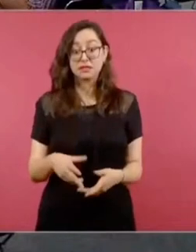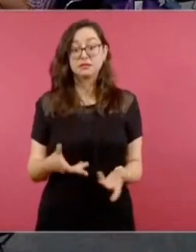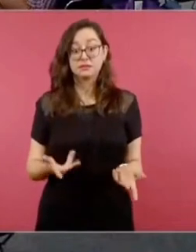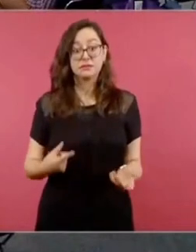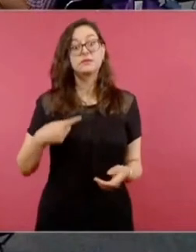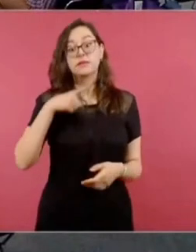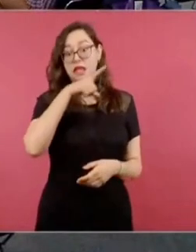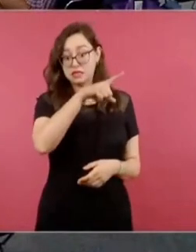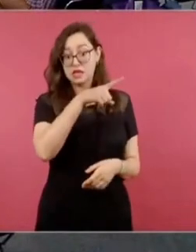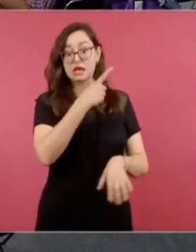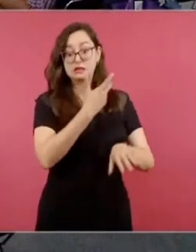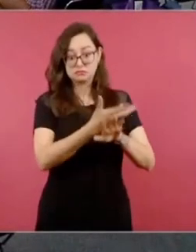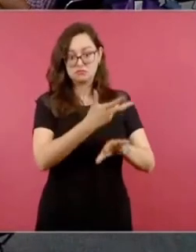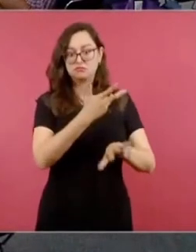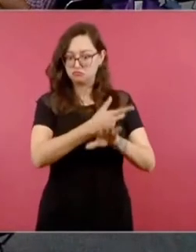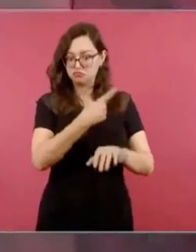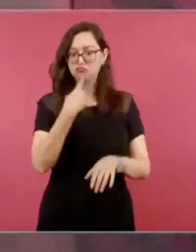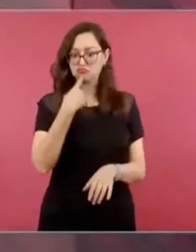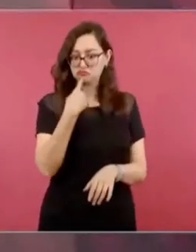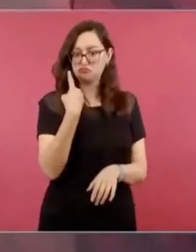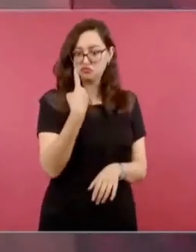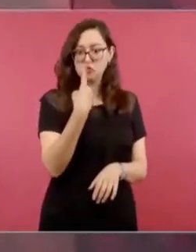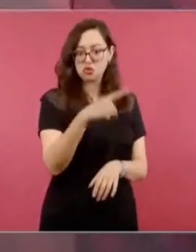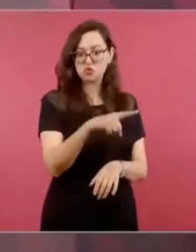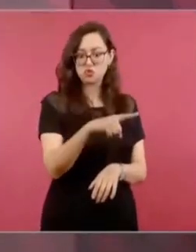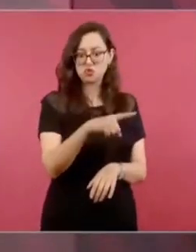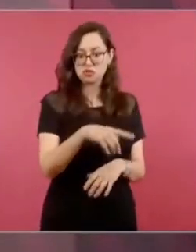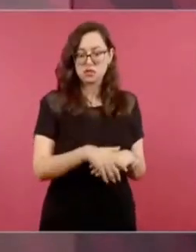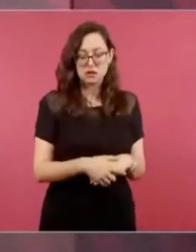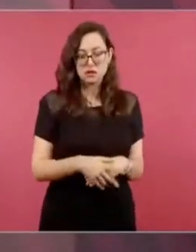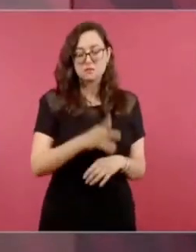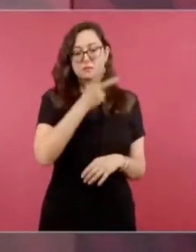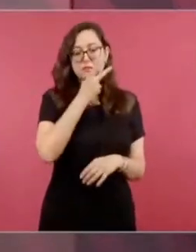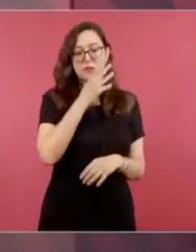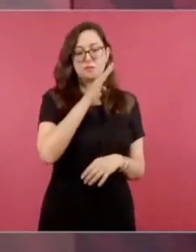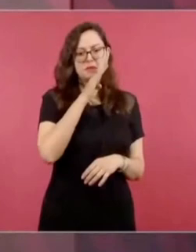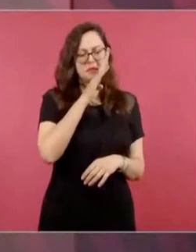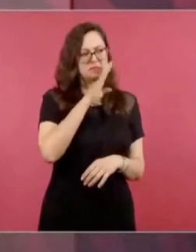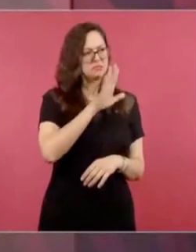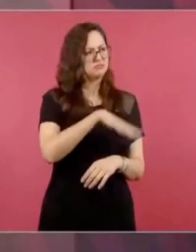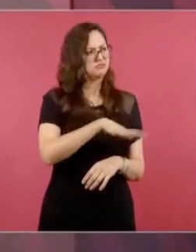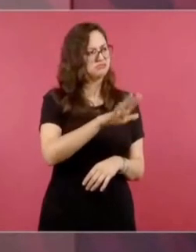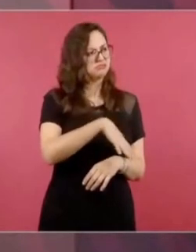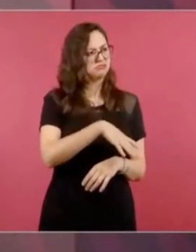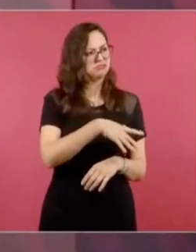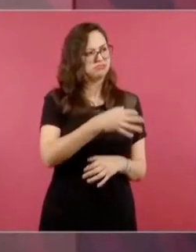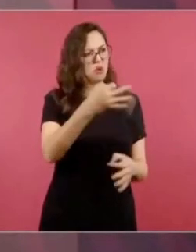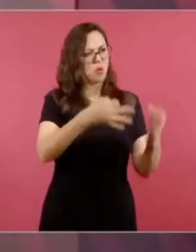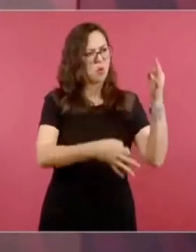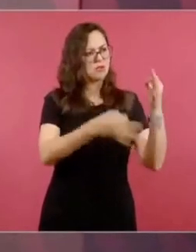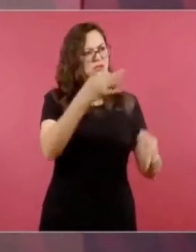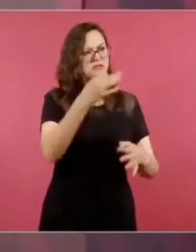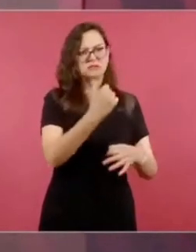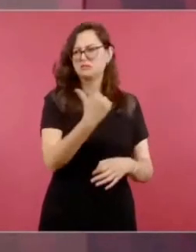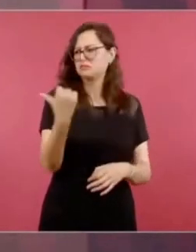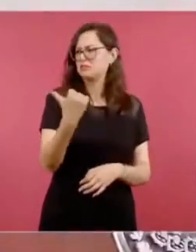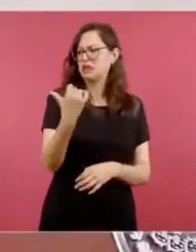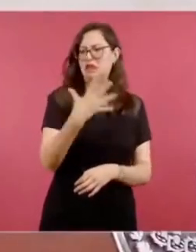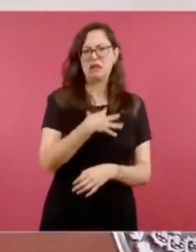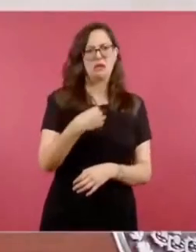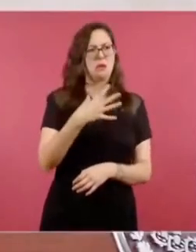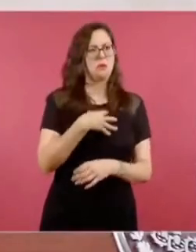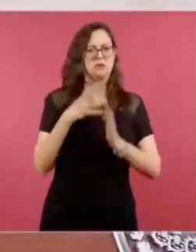a un hijo porque cumplió 40 años y no se va de la casa